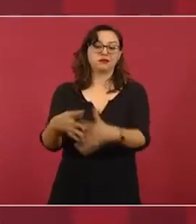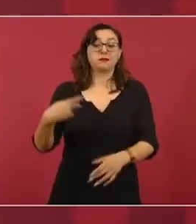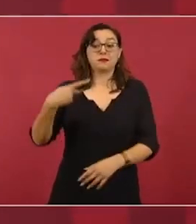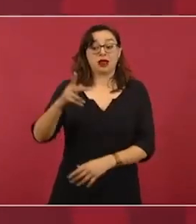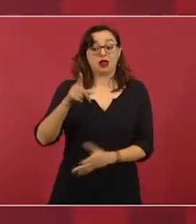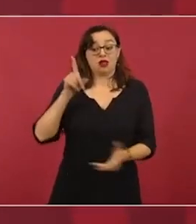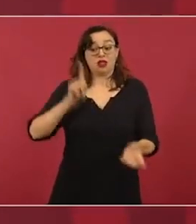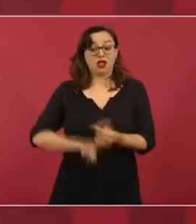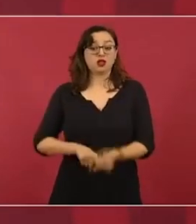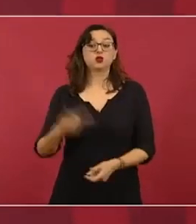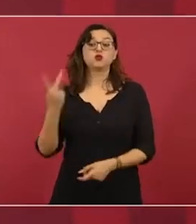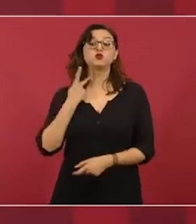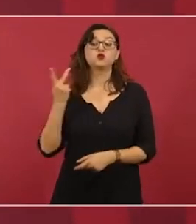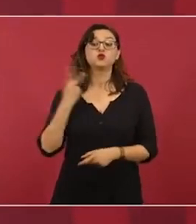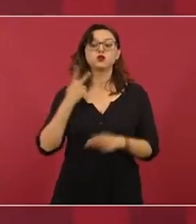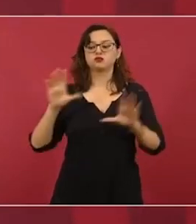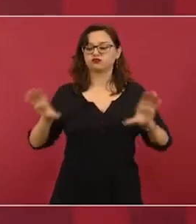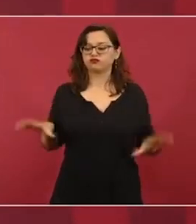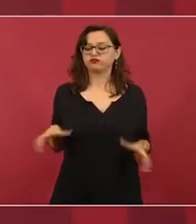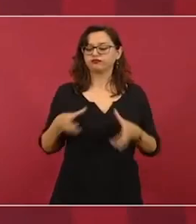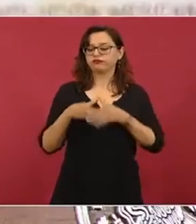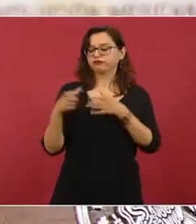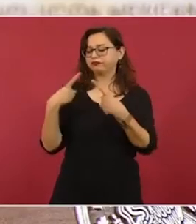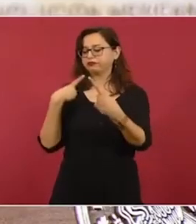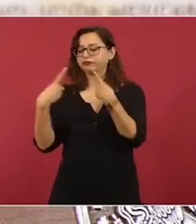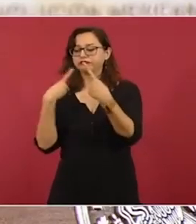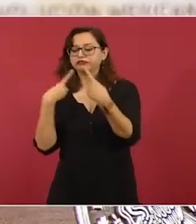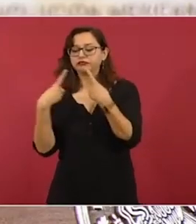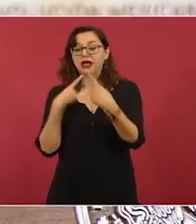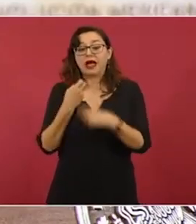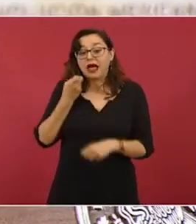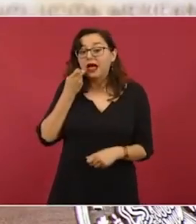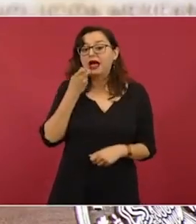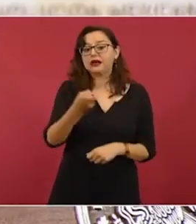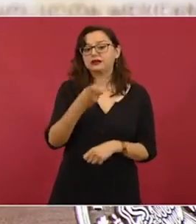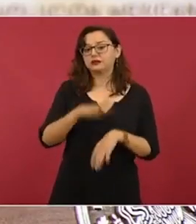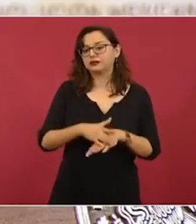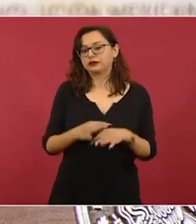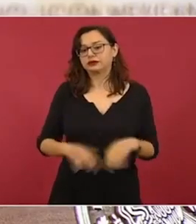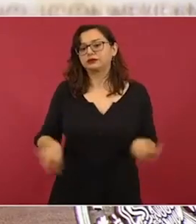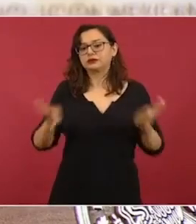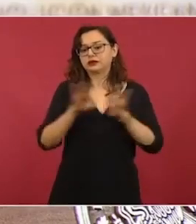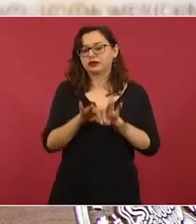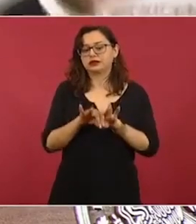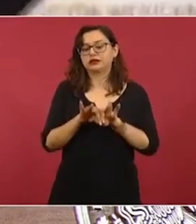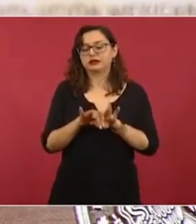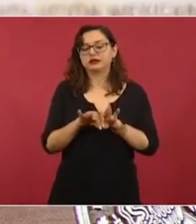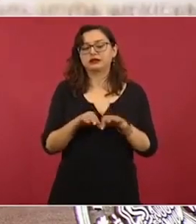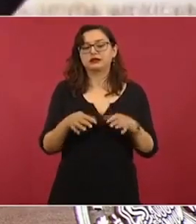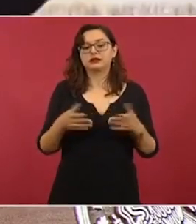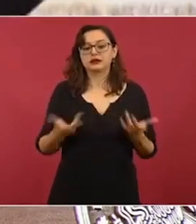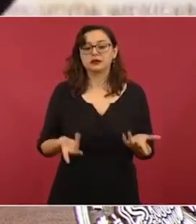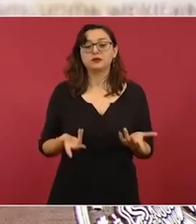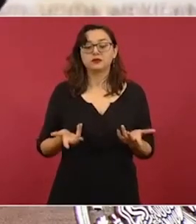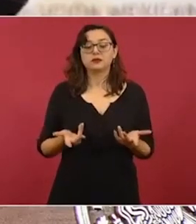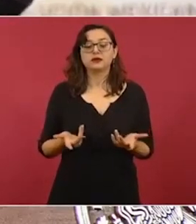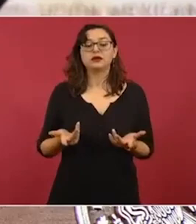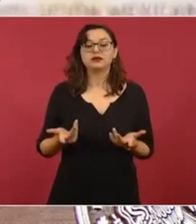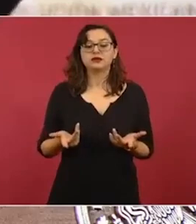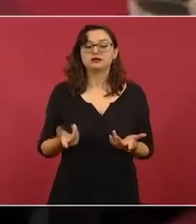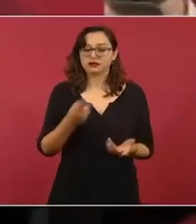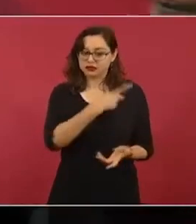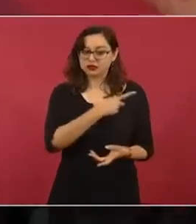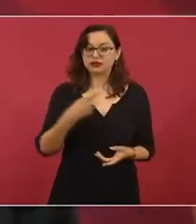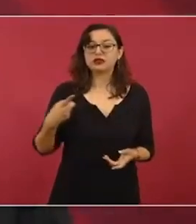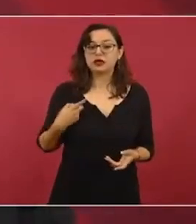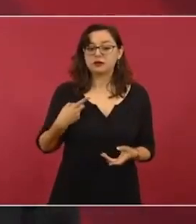y que provocan las guerras, es cosa de que se